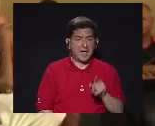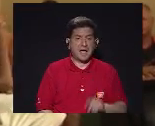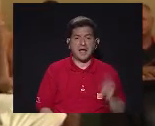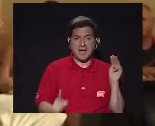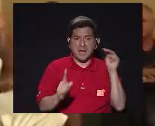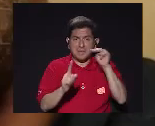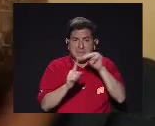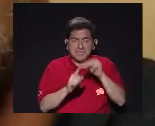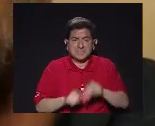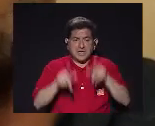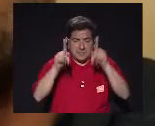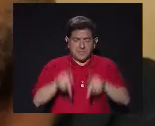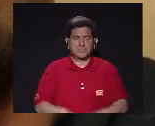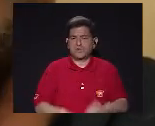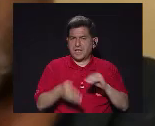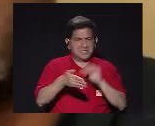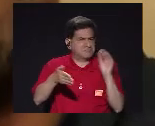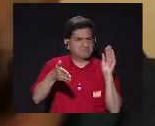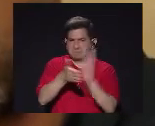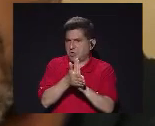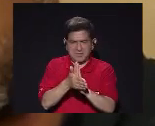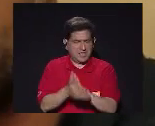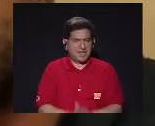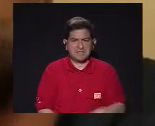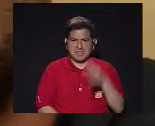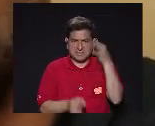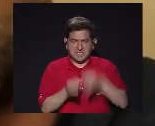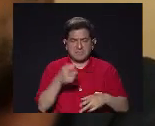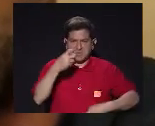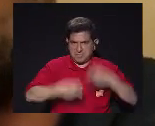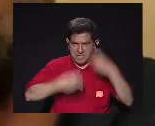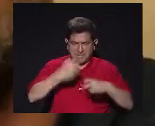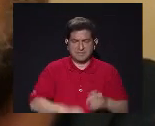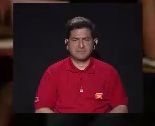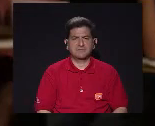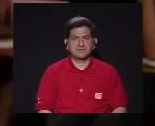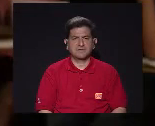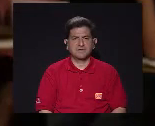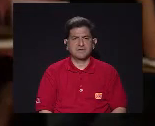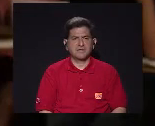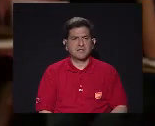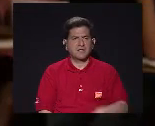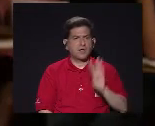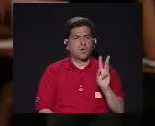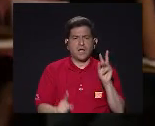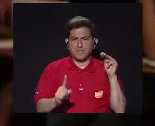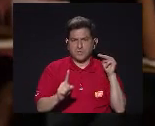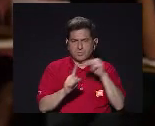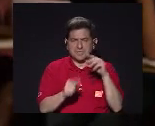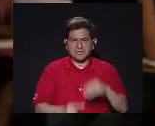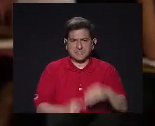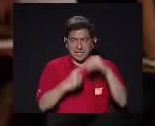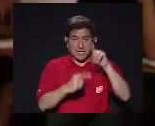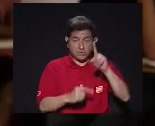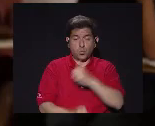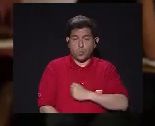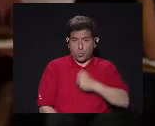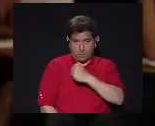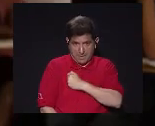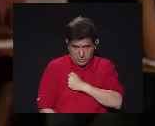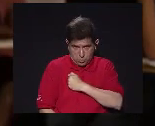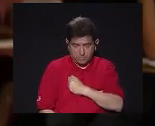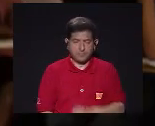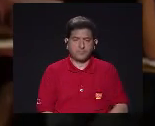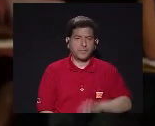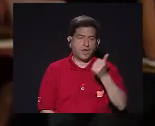mensaje A la sociedad No generalicen a las personas No etiqueten a las personas Por un simple delito Creo que hay Cuatro mensajes principales El uno es